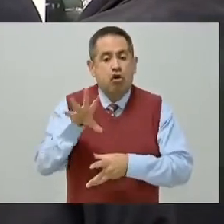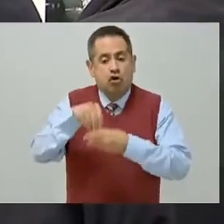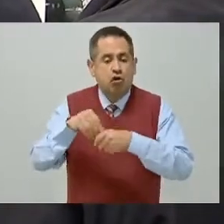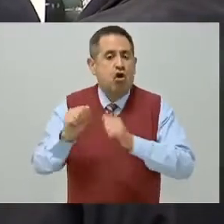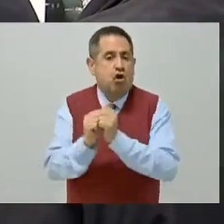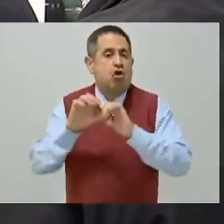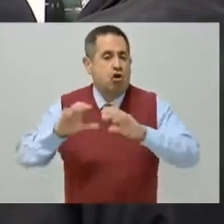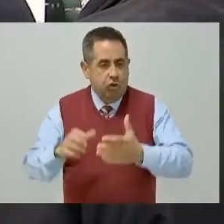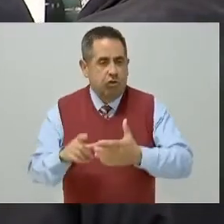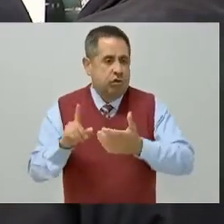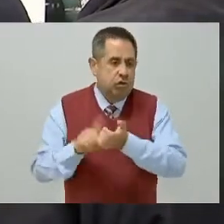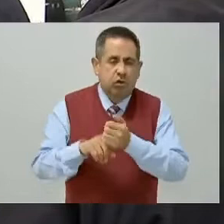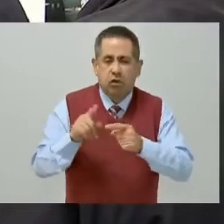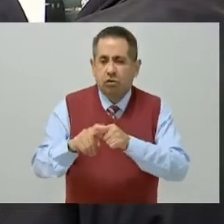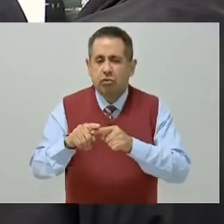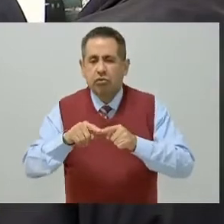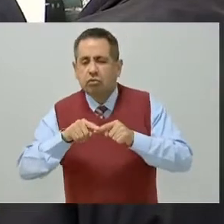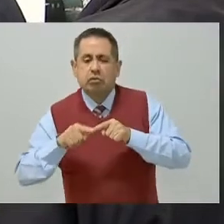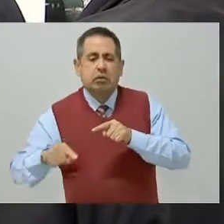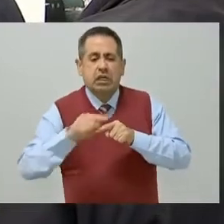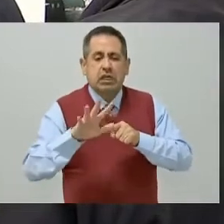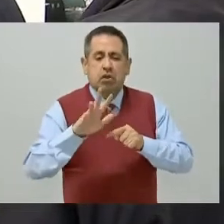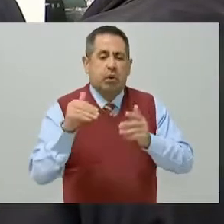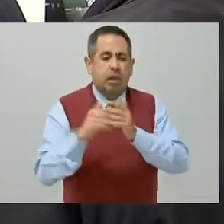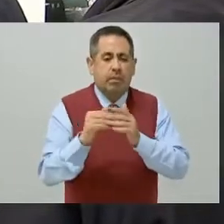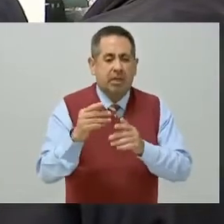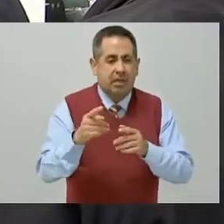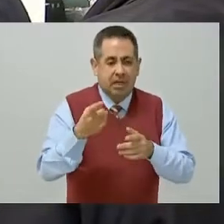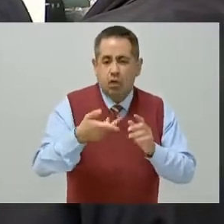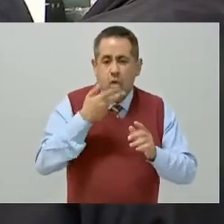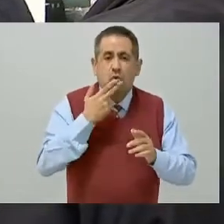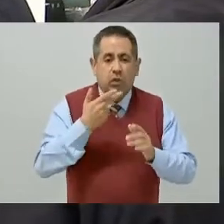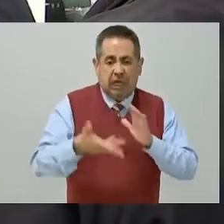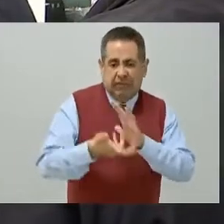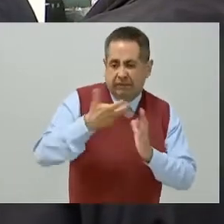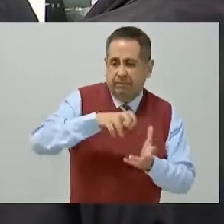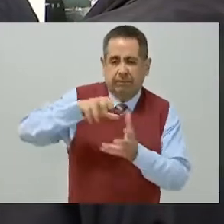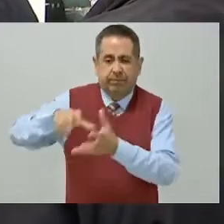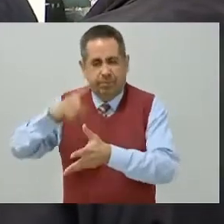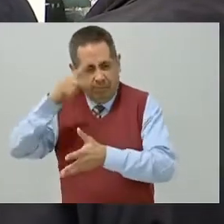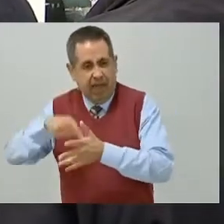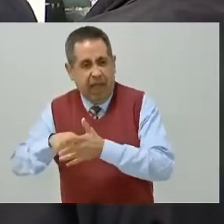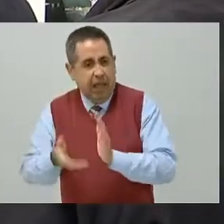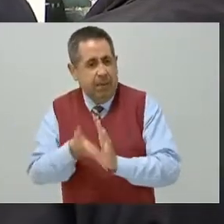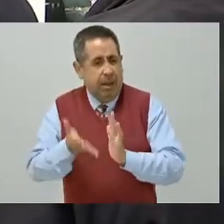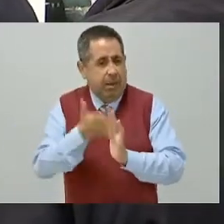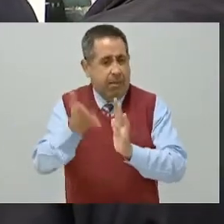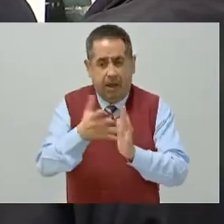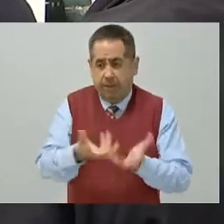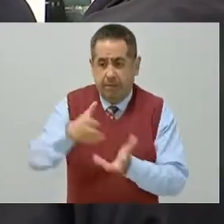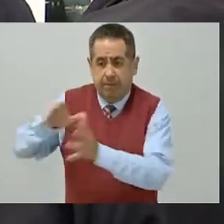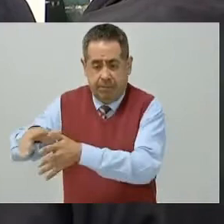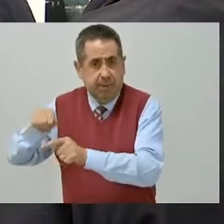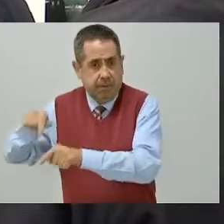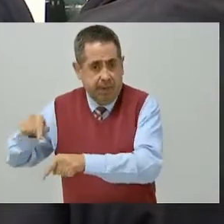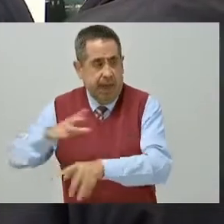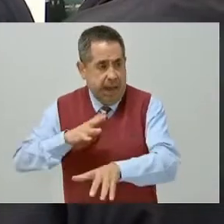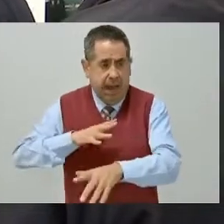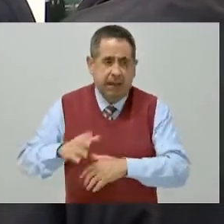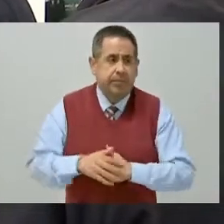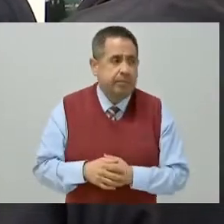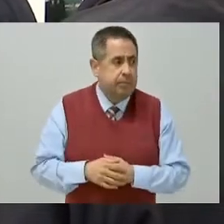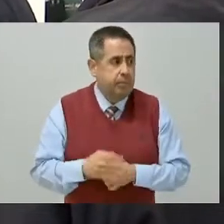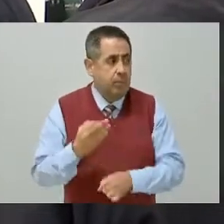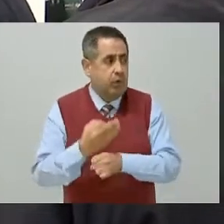con dobelas, 50.520 dobelas utilizadas en el proceso constructivo. Se realizan en este